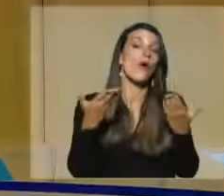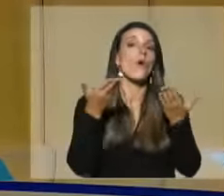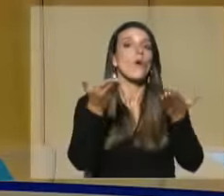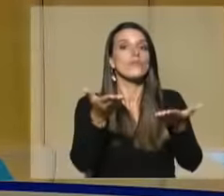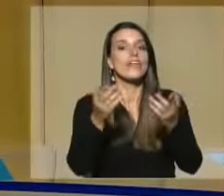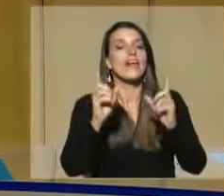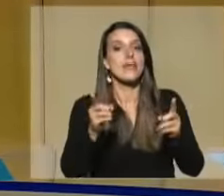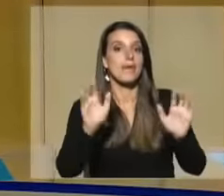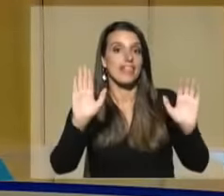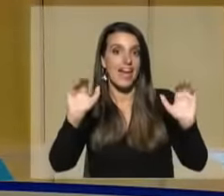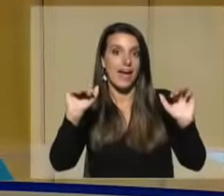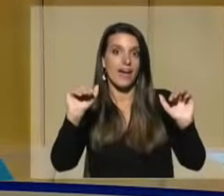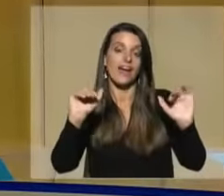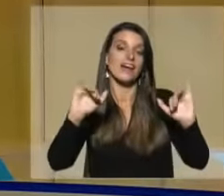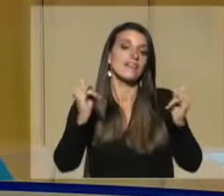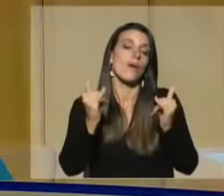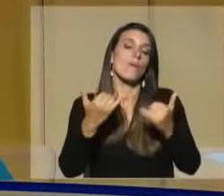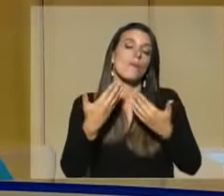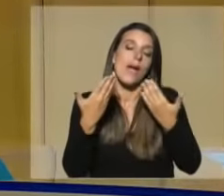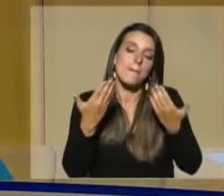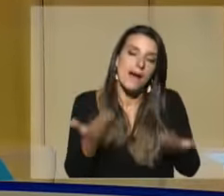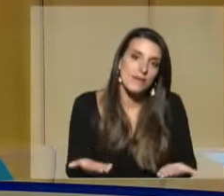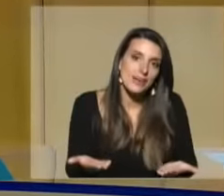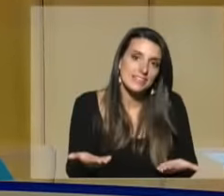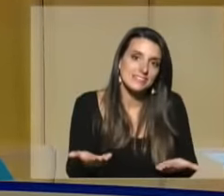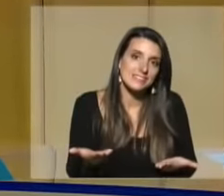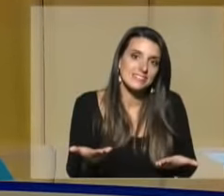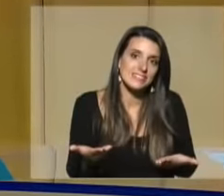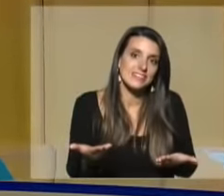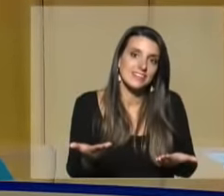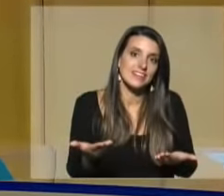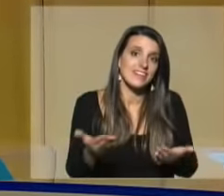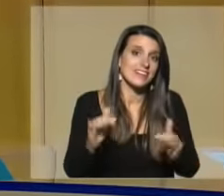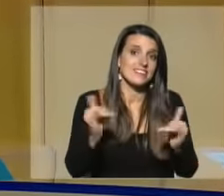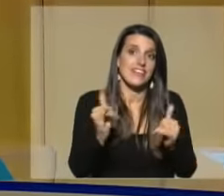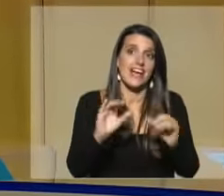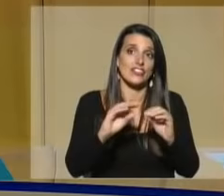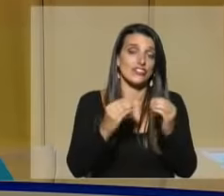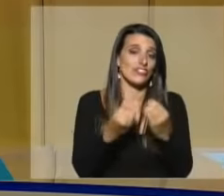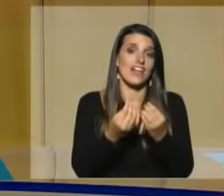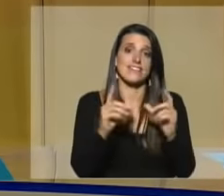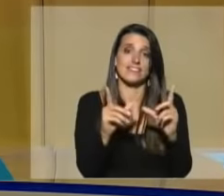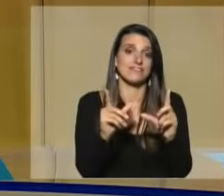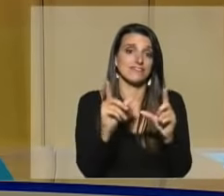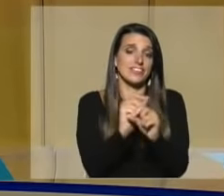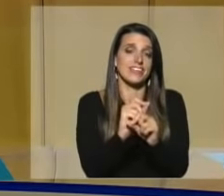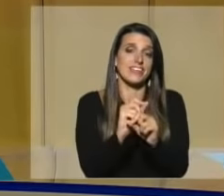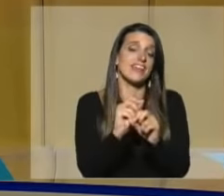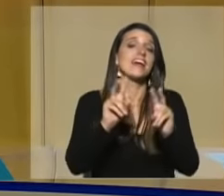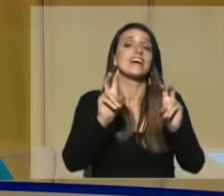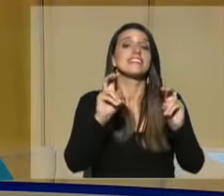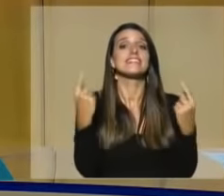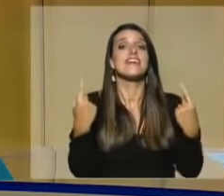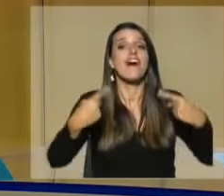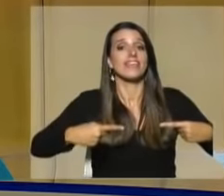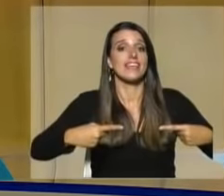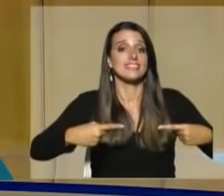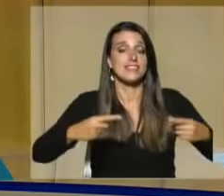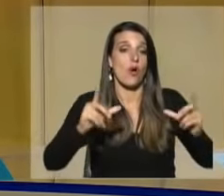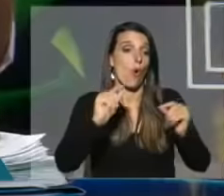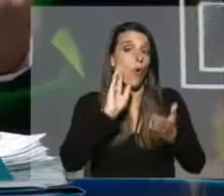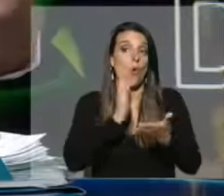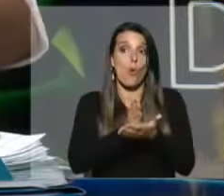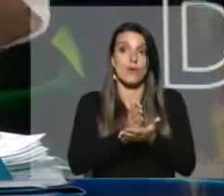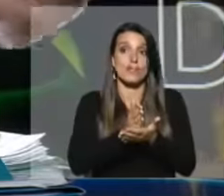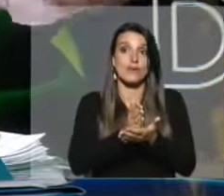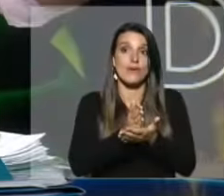también me despido han sido más que amables llegamos así a cerrar este ciclo de debates que realizamos